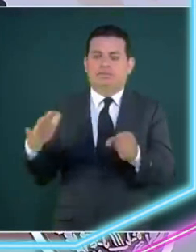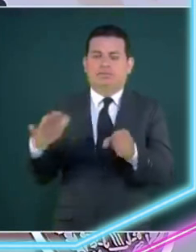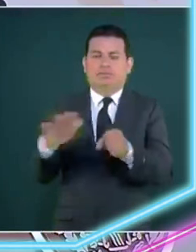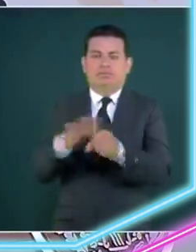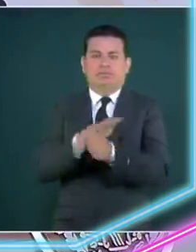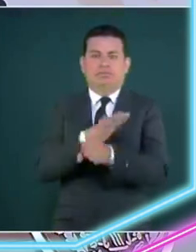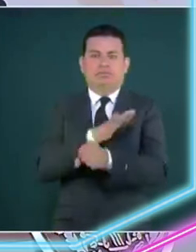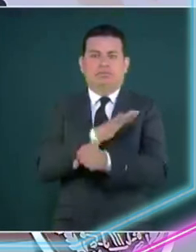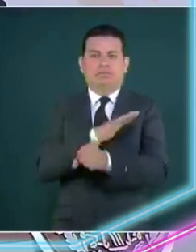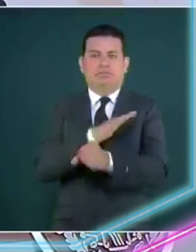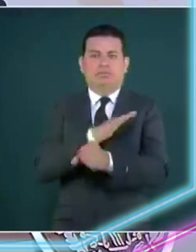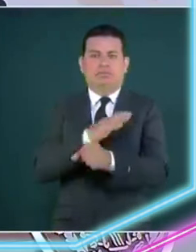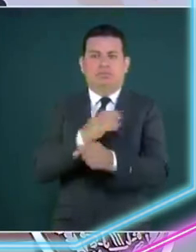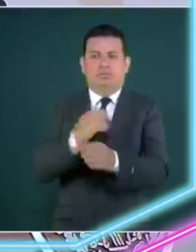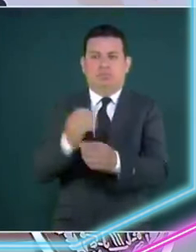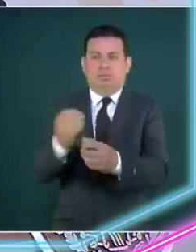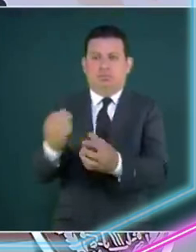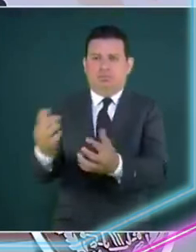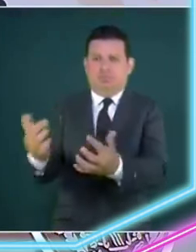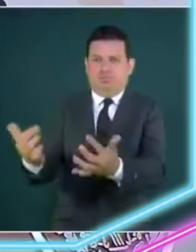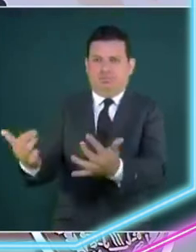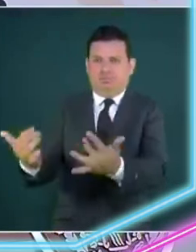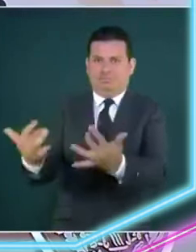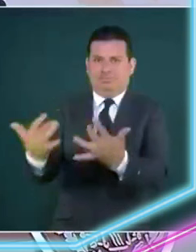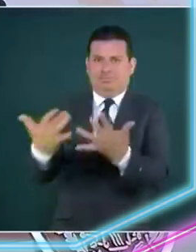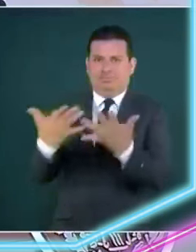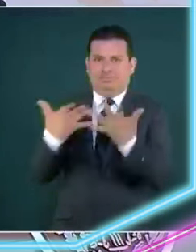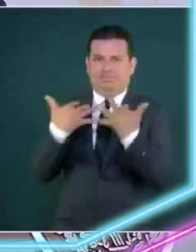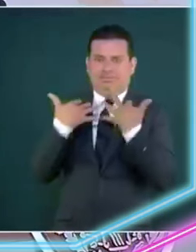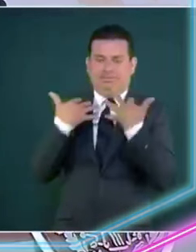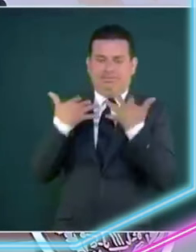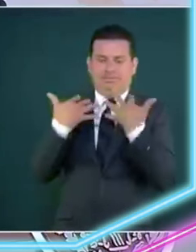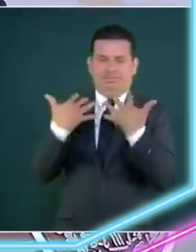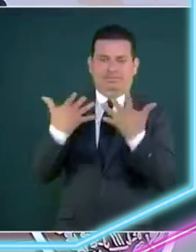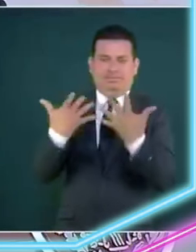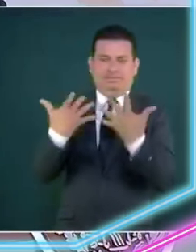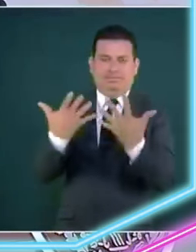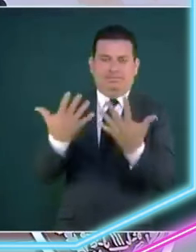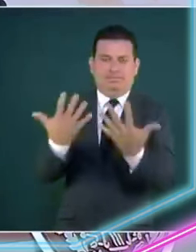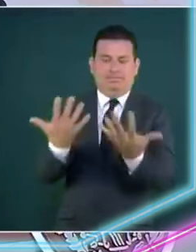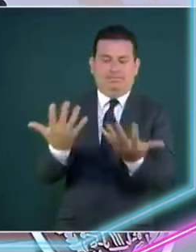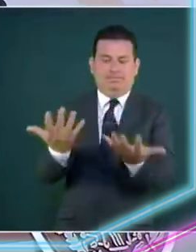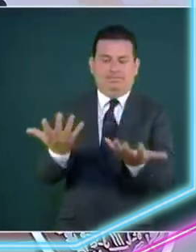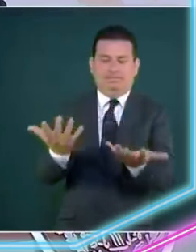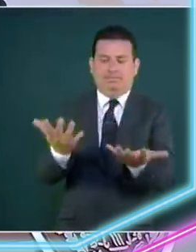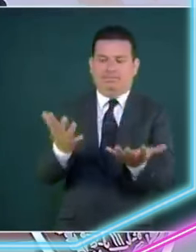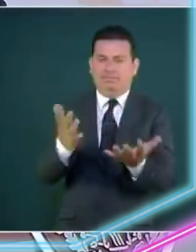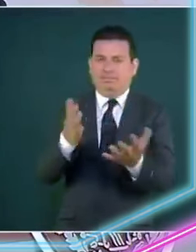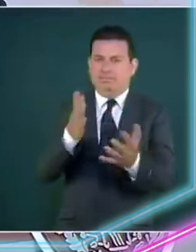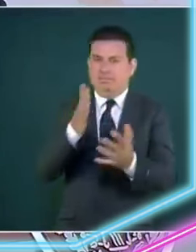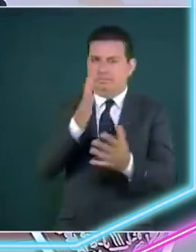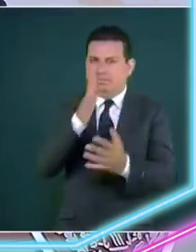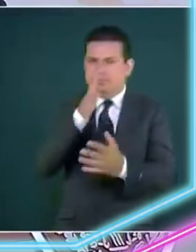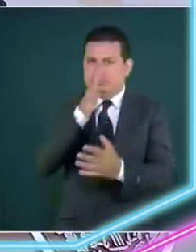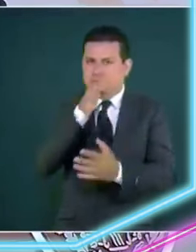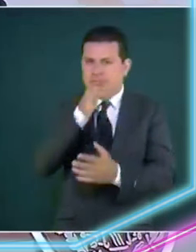polar o p de venezuela y unas empresas mexicanas que están allá sentadas en venezuela bimbo femsa entre otras para